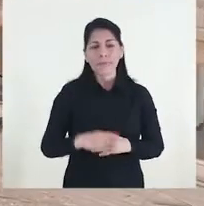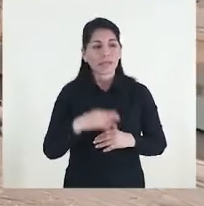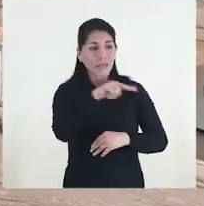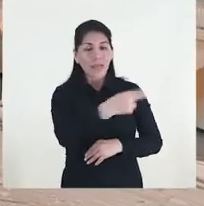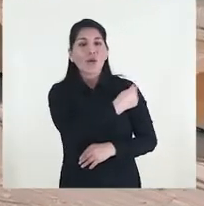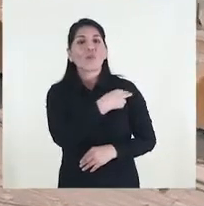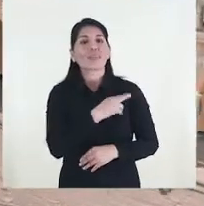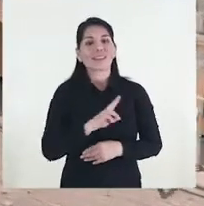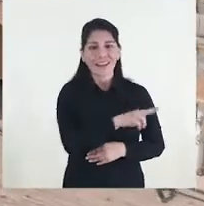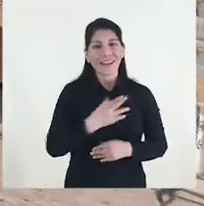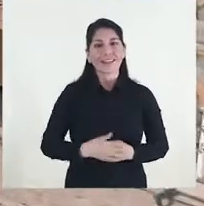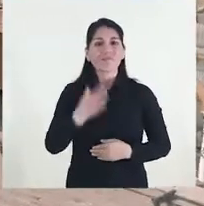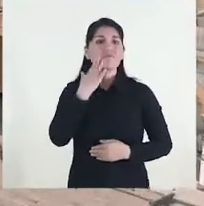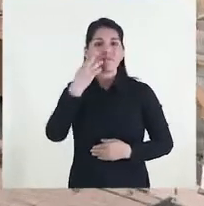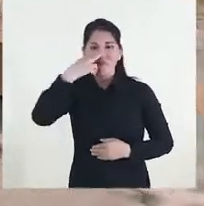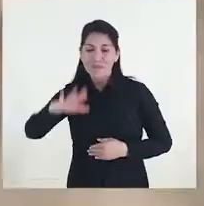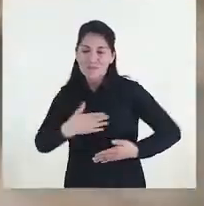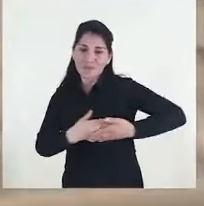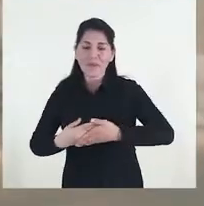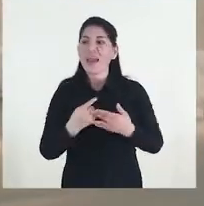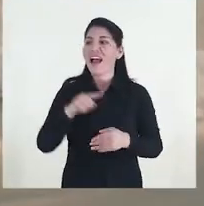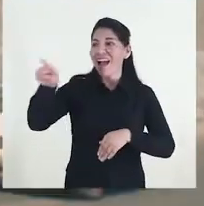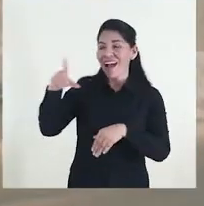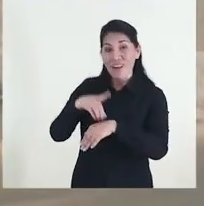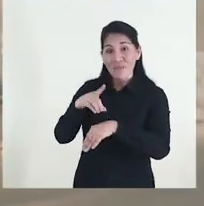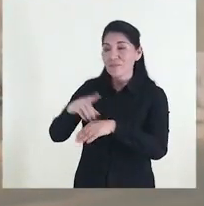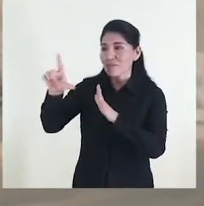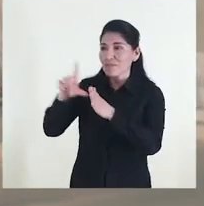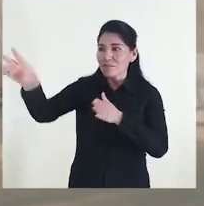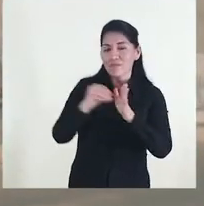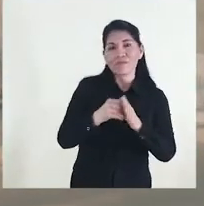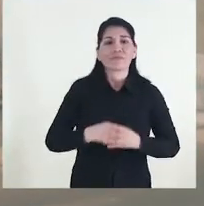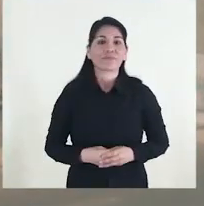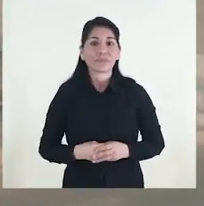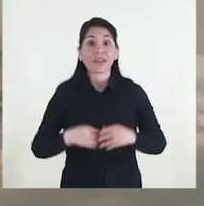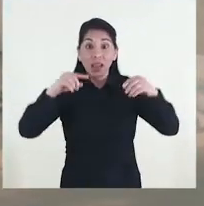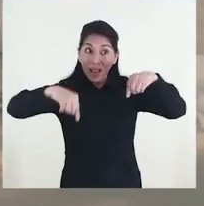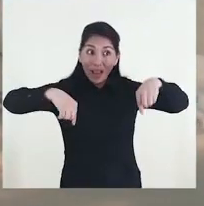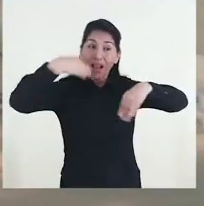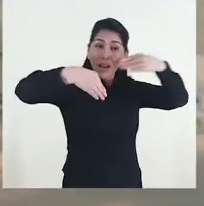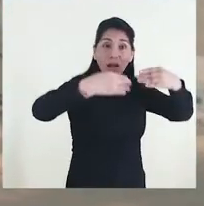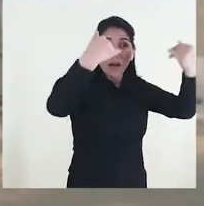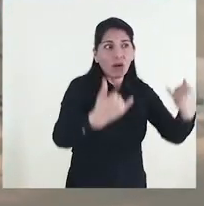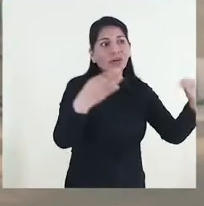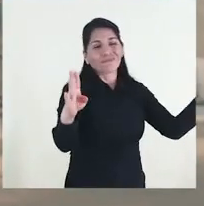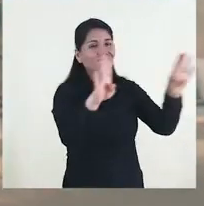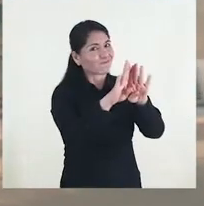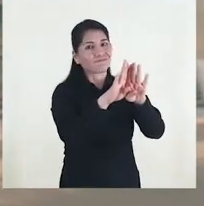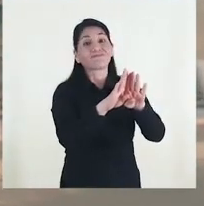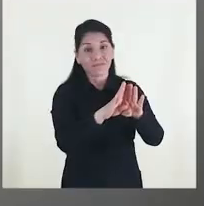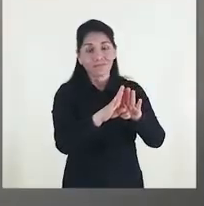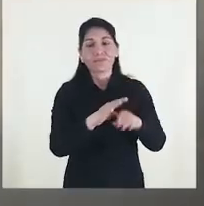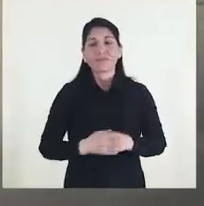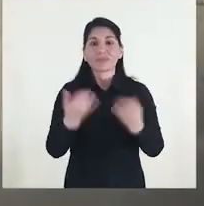se convirtió en el hospital materno infantil, como reflejo de la vecina maternidad de Lima. En recientes épocas cerró